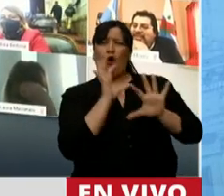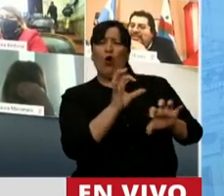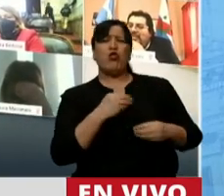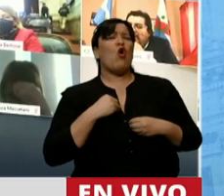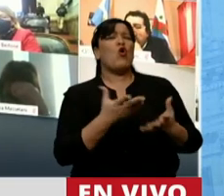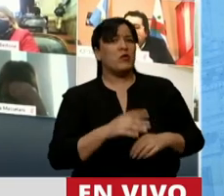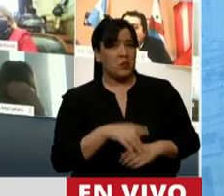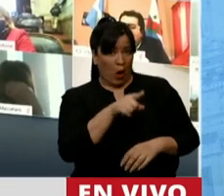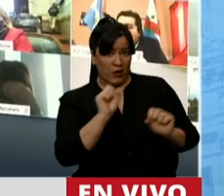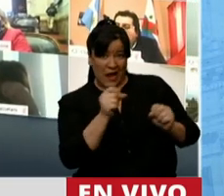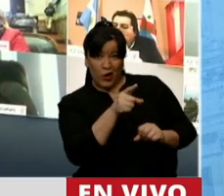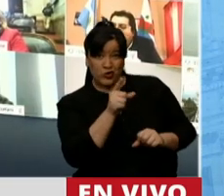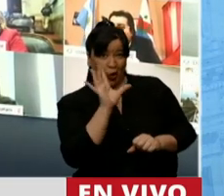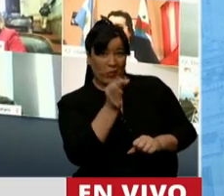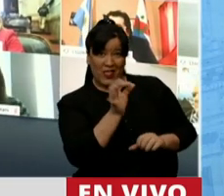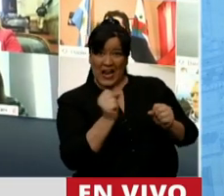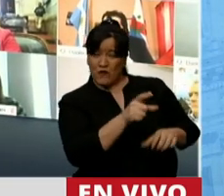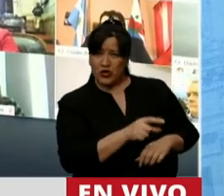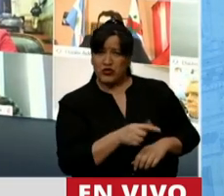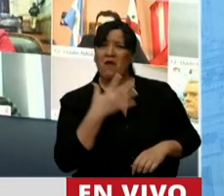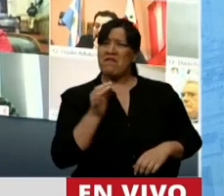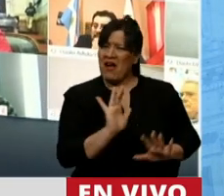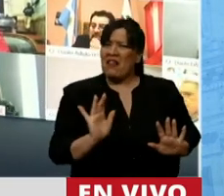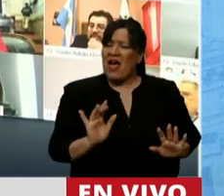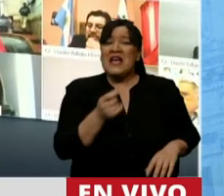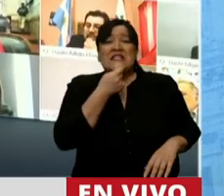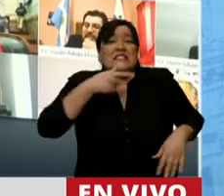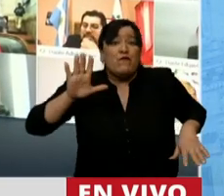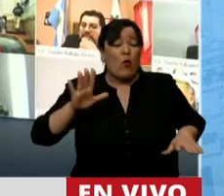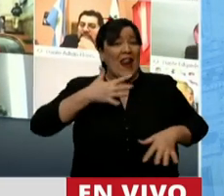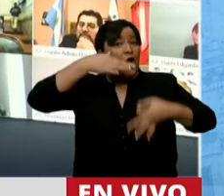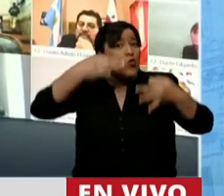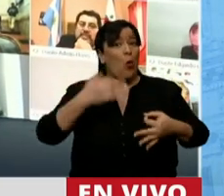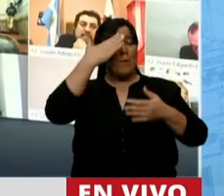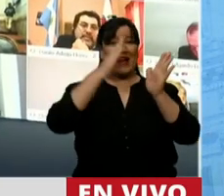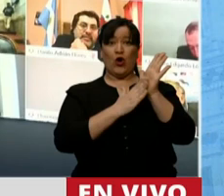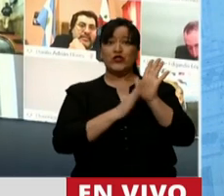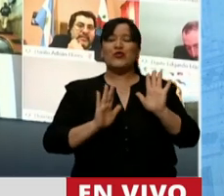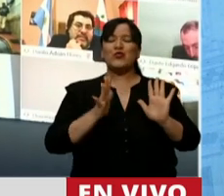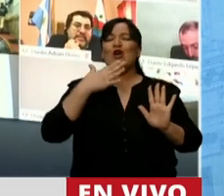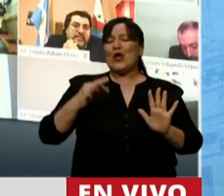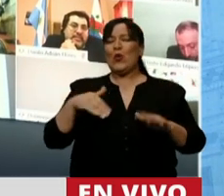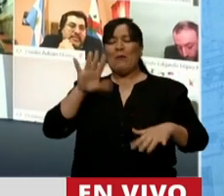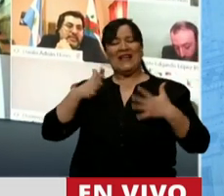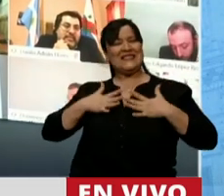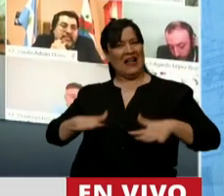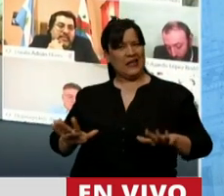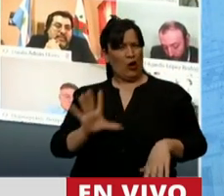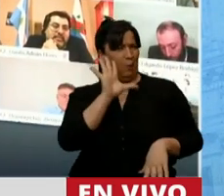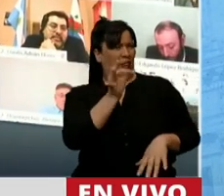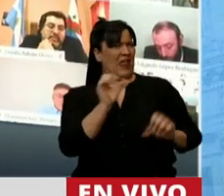siente? ¿Está nervioso? La verdad que si hubiera cumplido con la Constitución estaría más aclimatado. Hoy sería